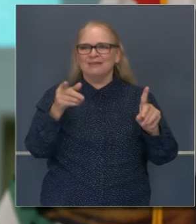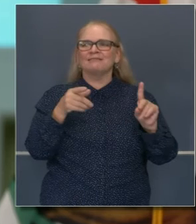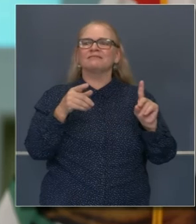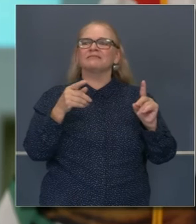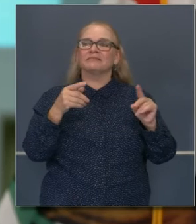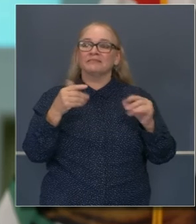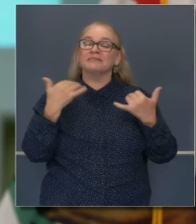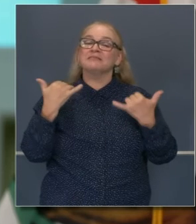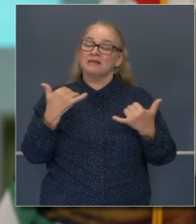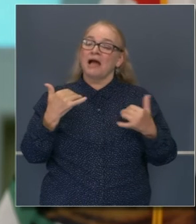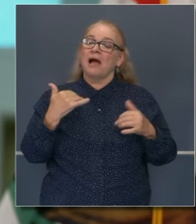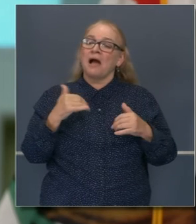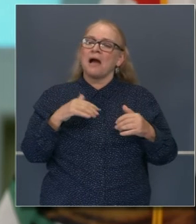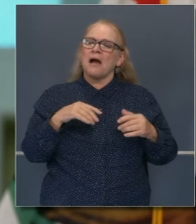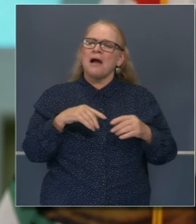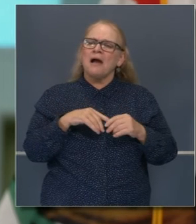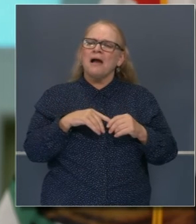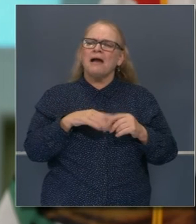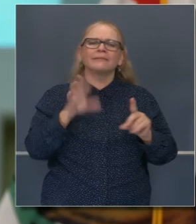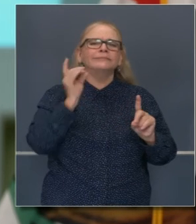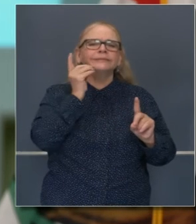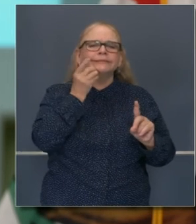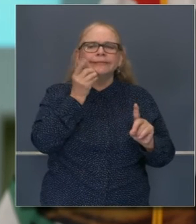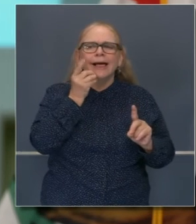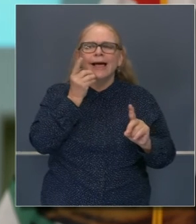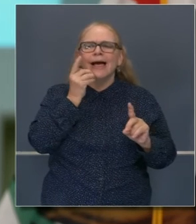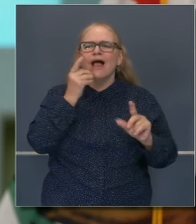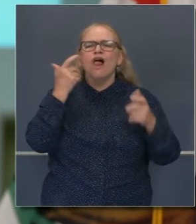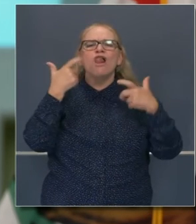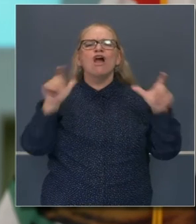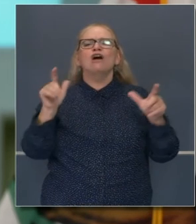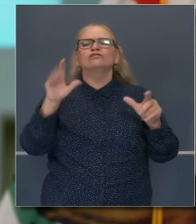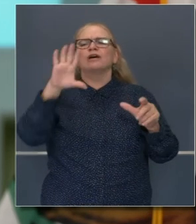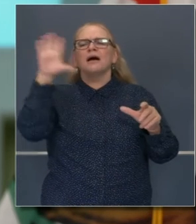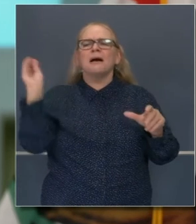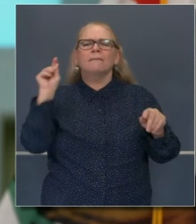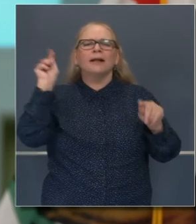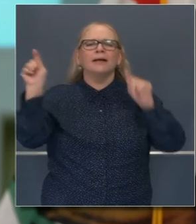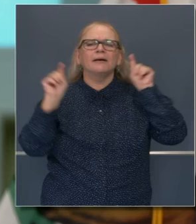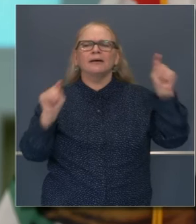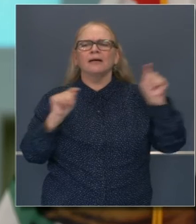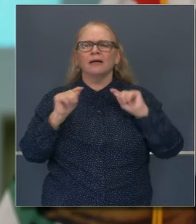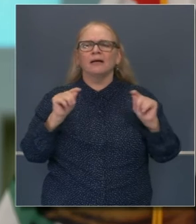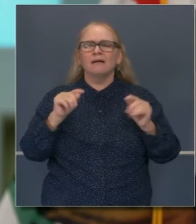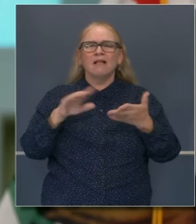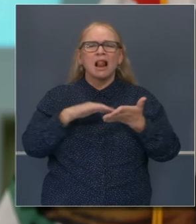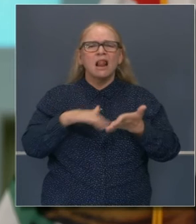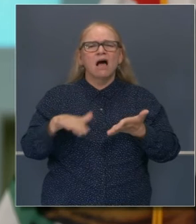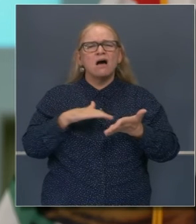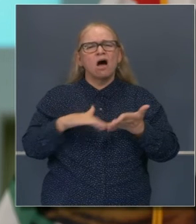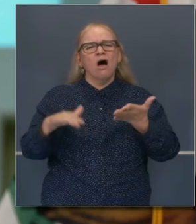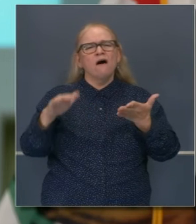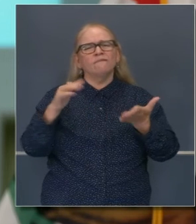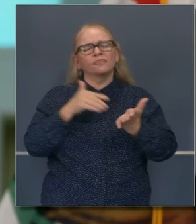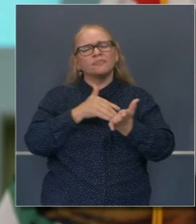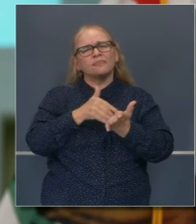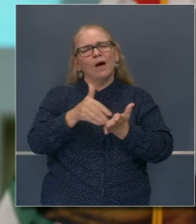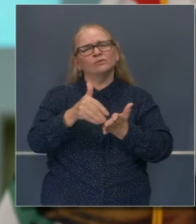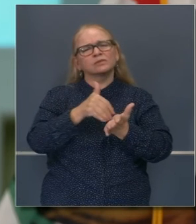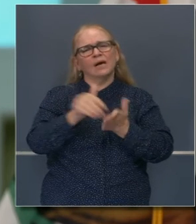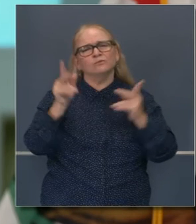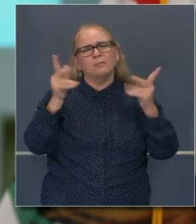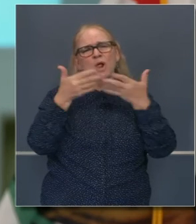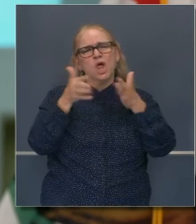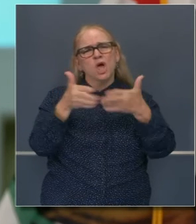viendo la situación que tenemos con algunas de las grandes corporaciones, específicamente Disney, que